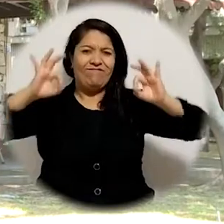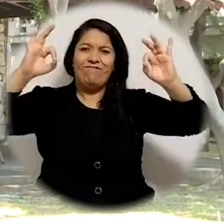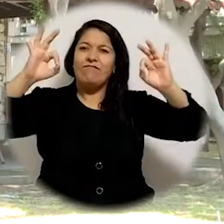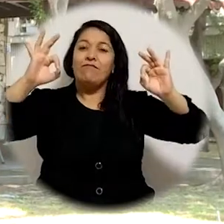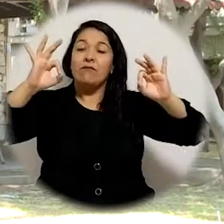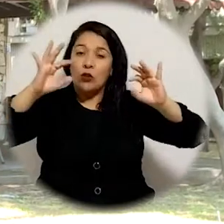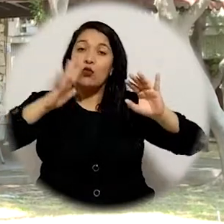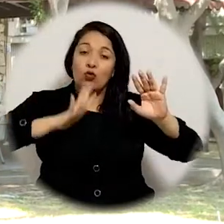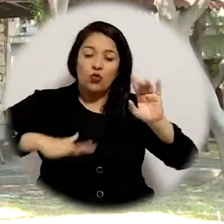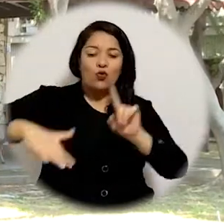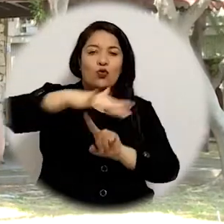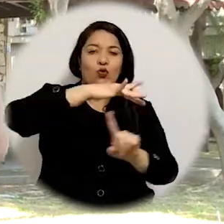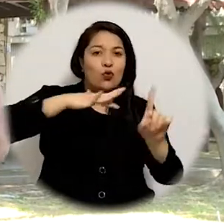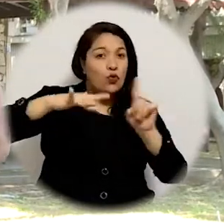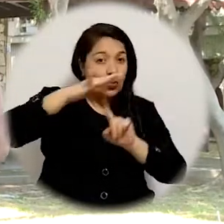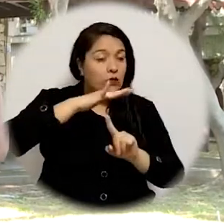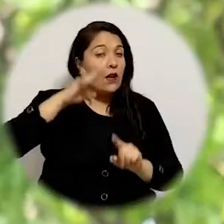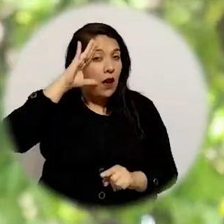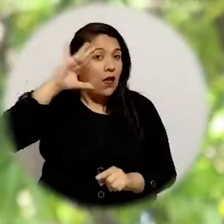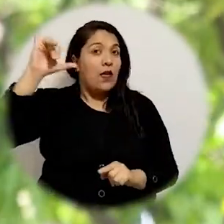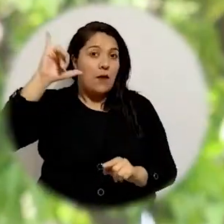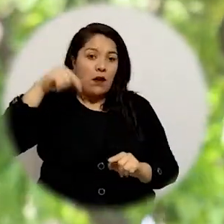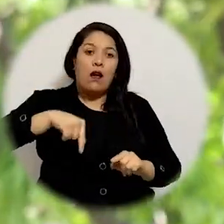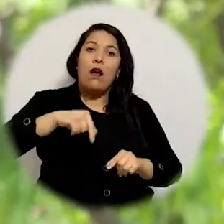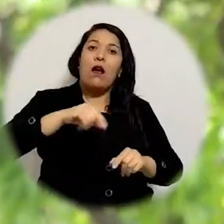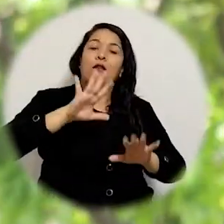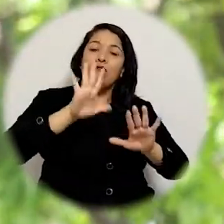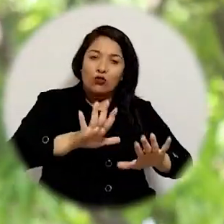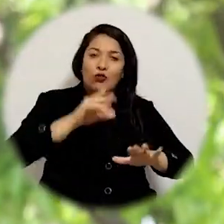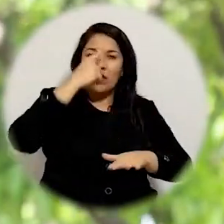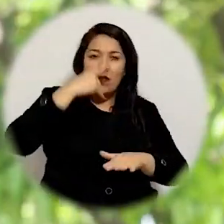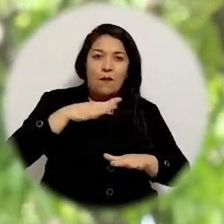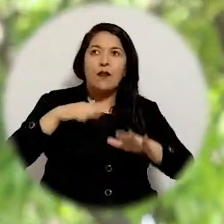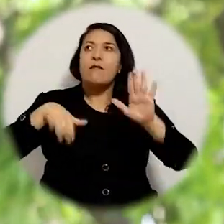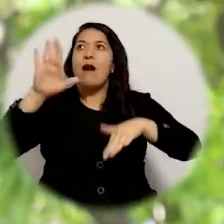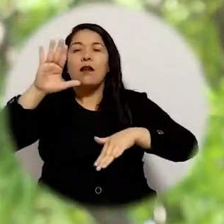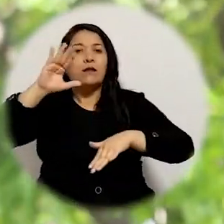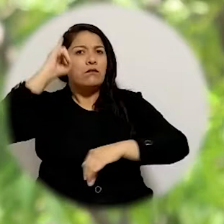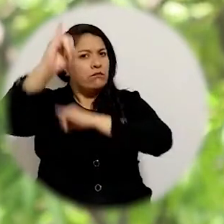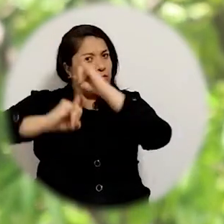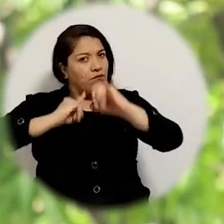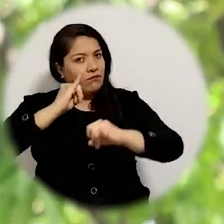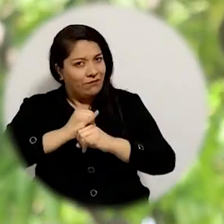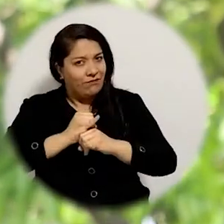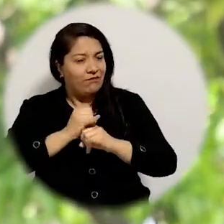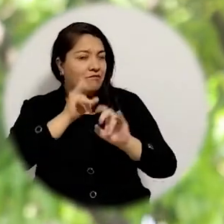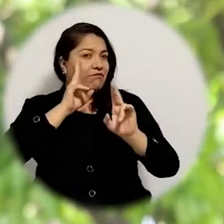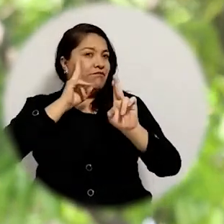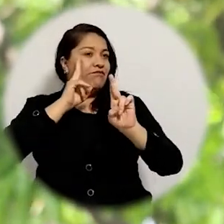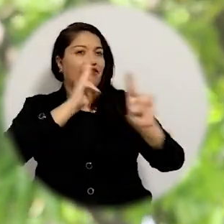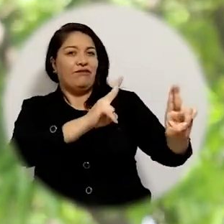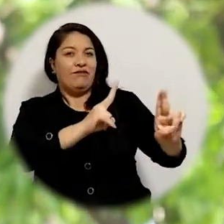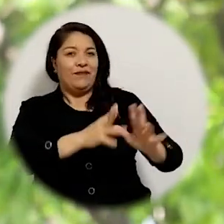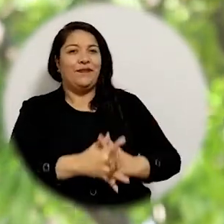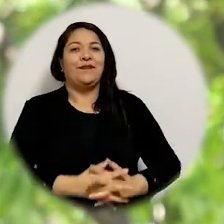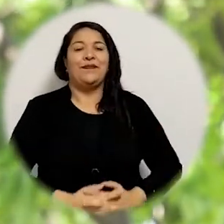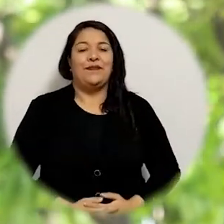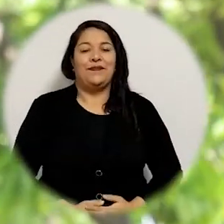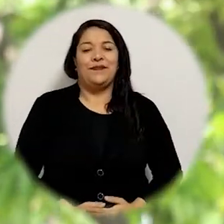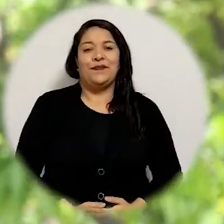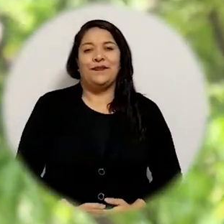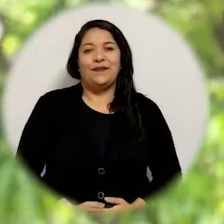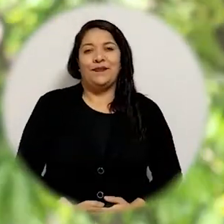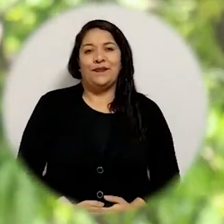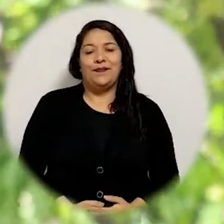del rector Pablo Vera Salazar y de su equipo de trabajo que han llevado a Unimagdalena a un lugar de reconocimiento y prestigio en el